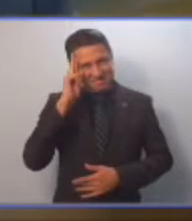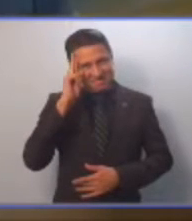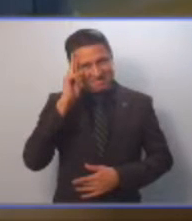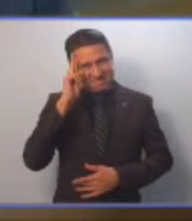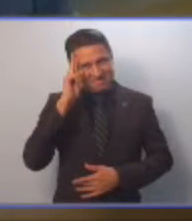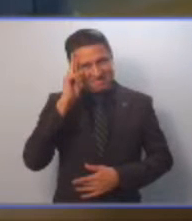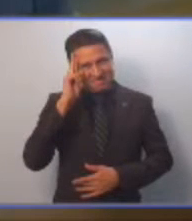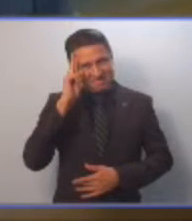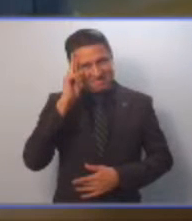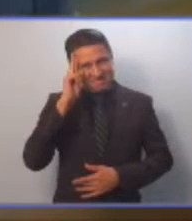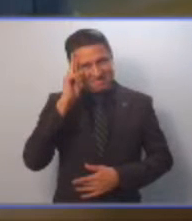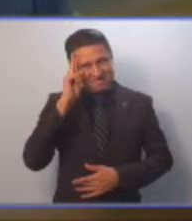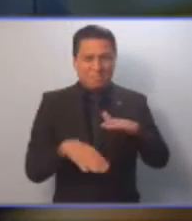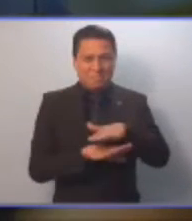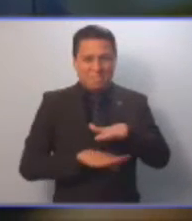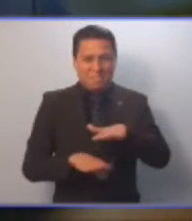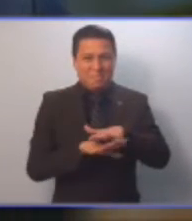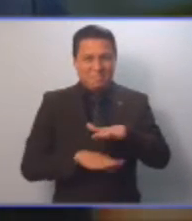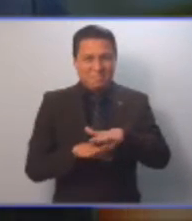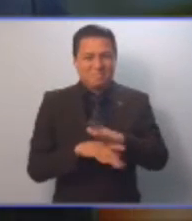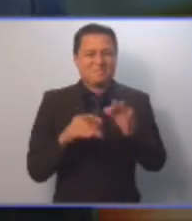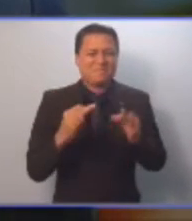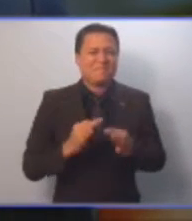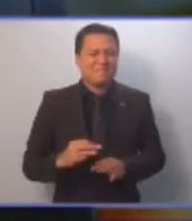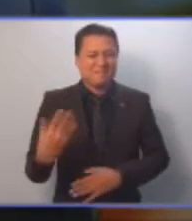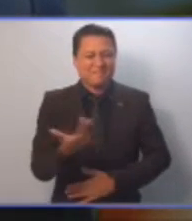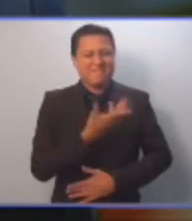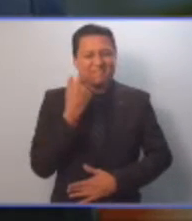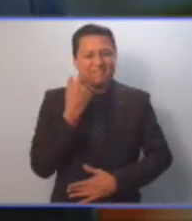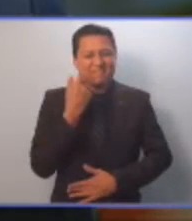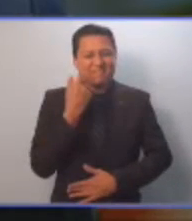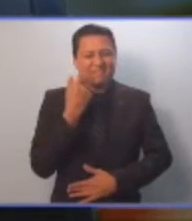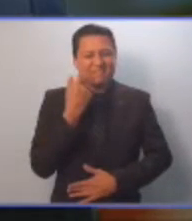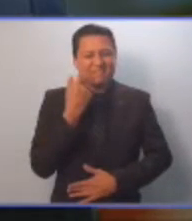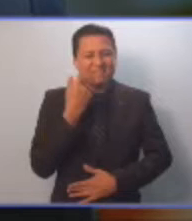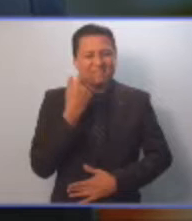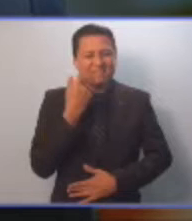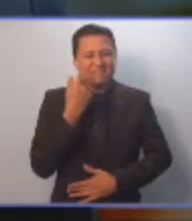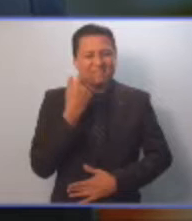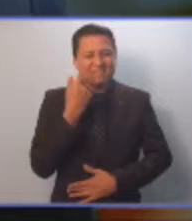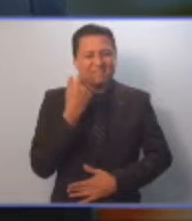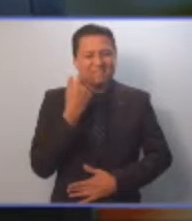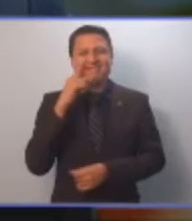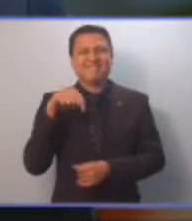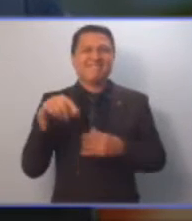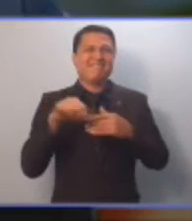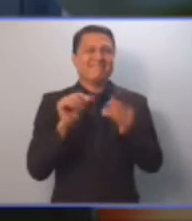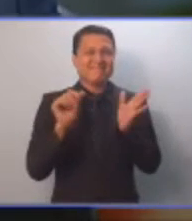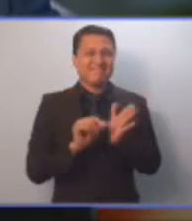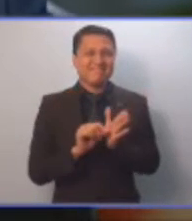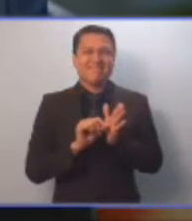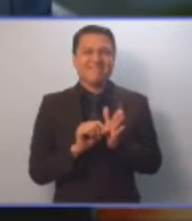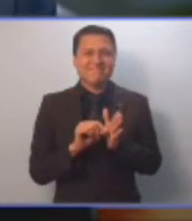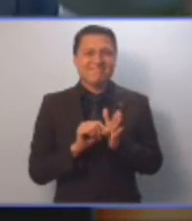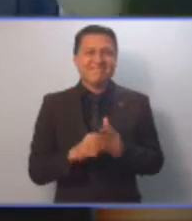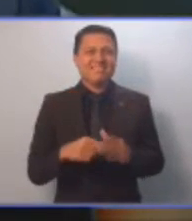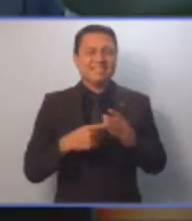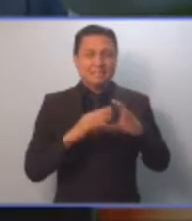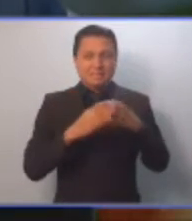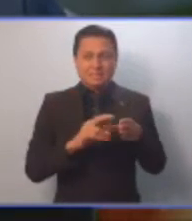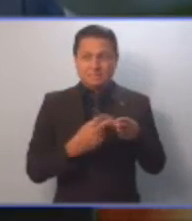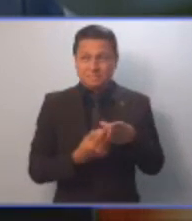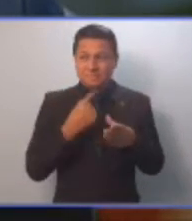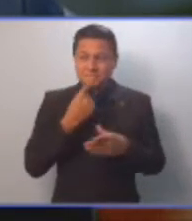y con base al artículo 52 del reglamento interior de esta Asamblea Legislativa, la comisión que